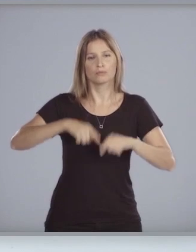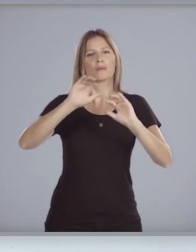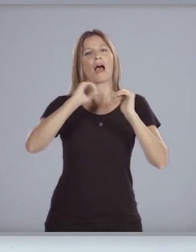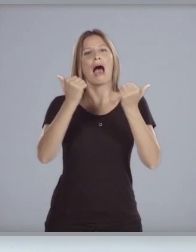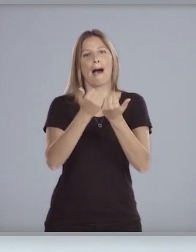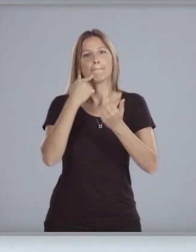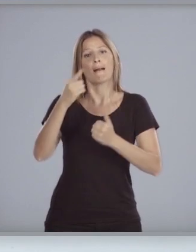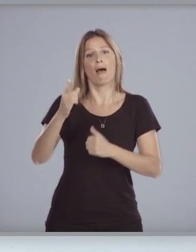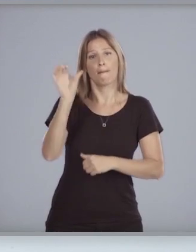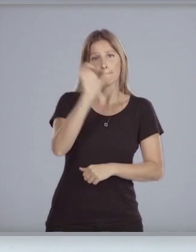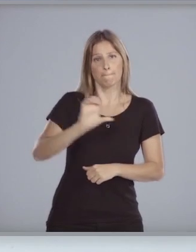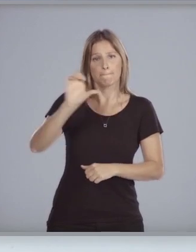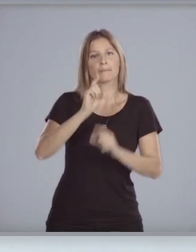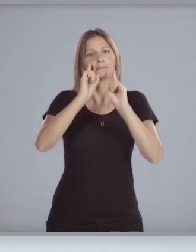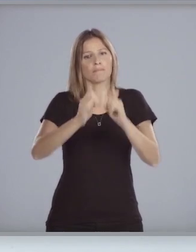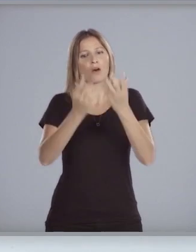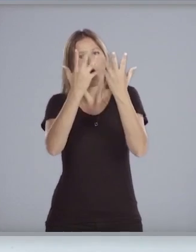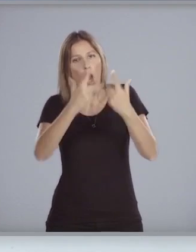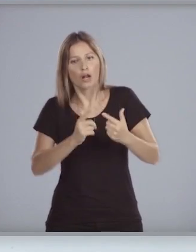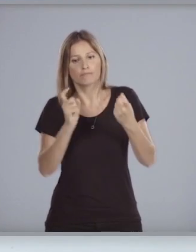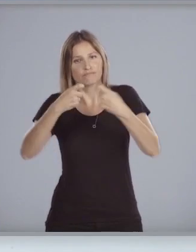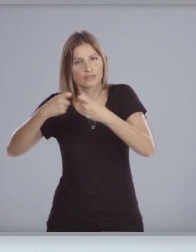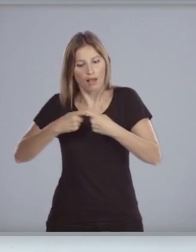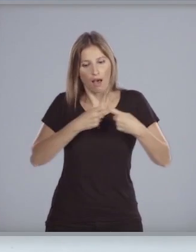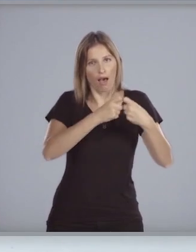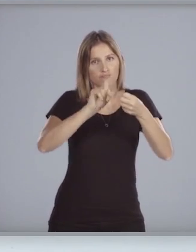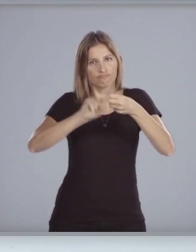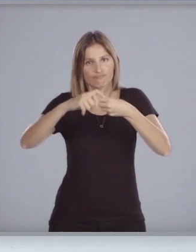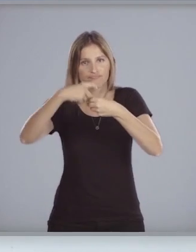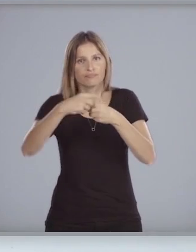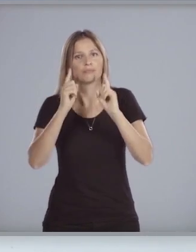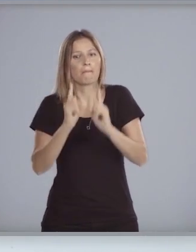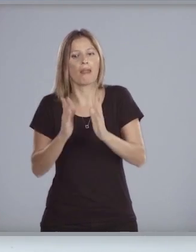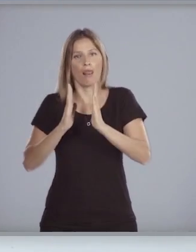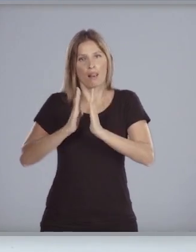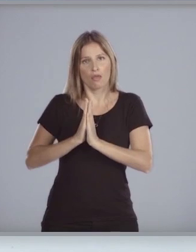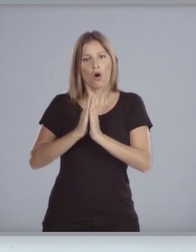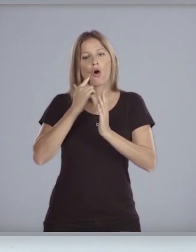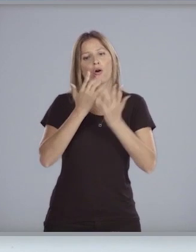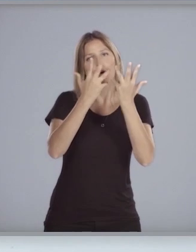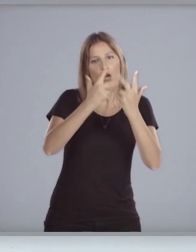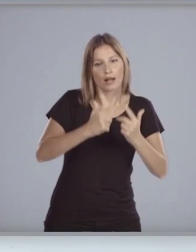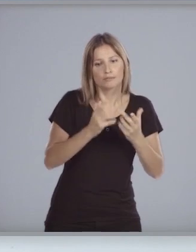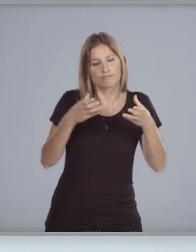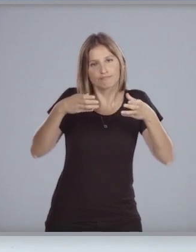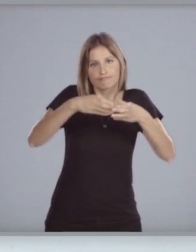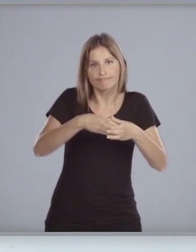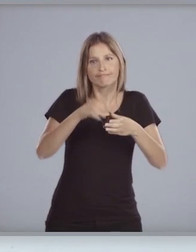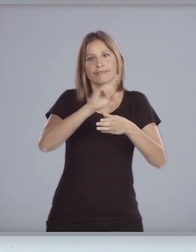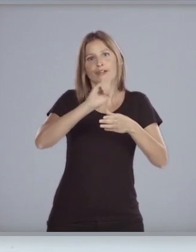empresariales, organizaciones gremiales, sindicales y religiosas, organizaciones no